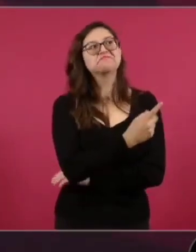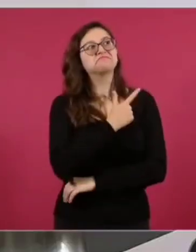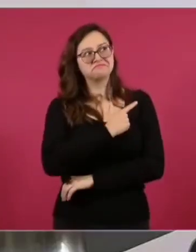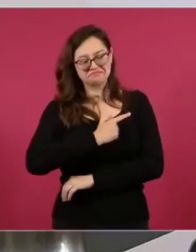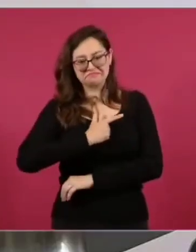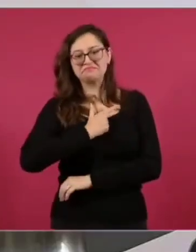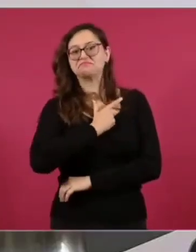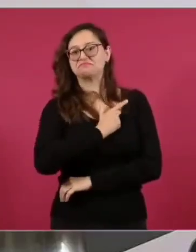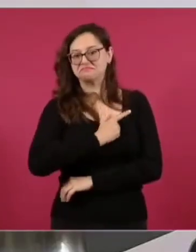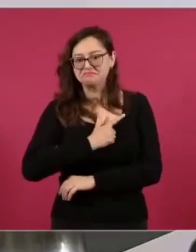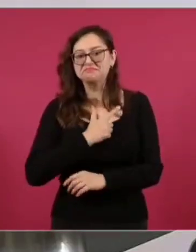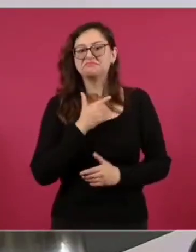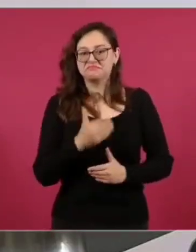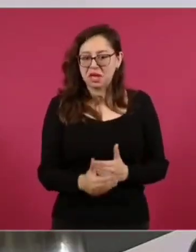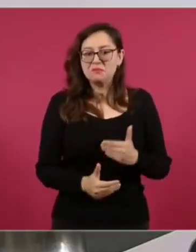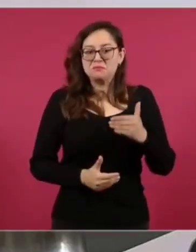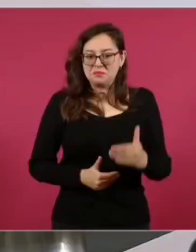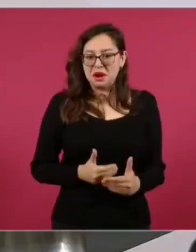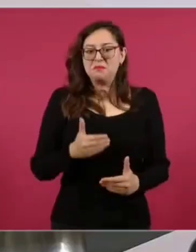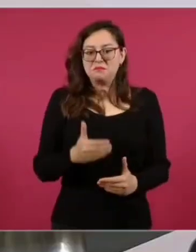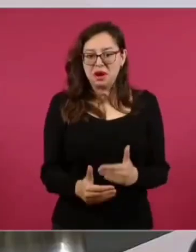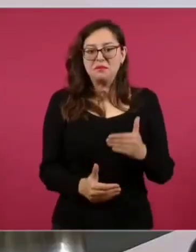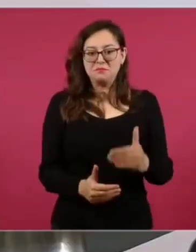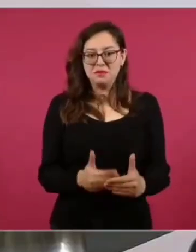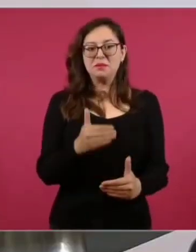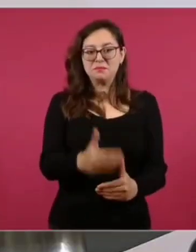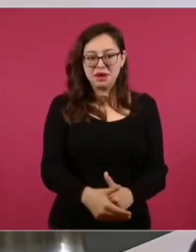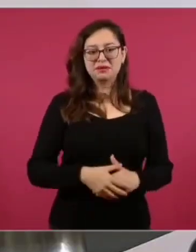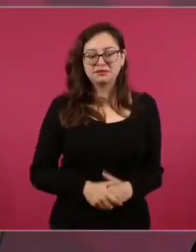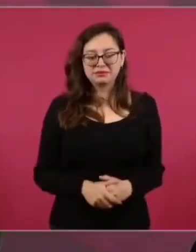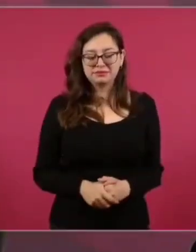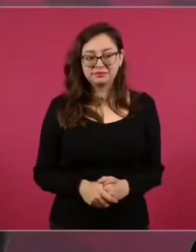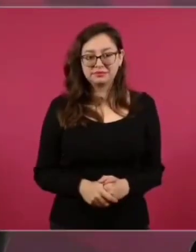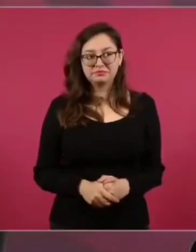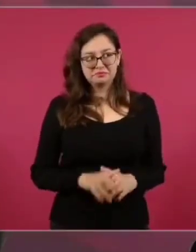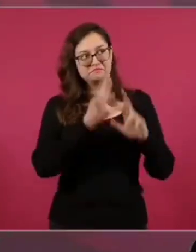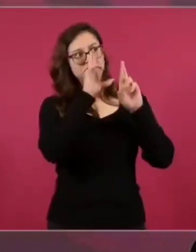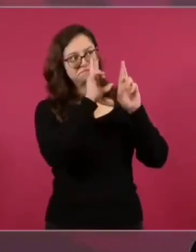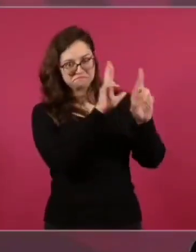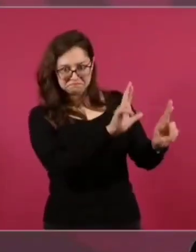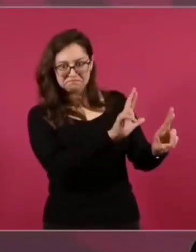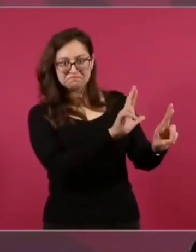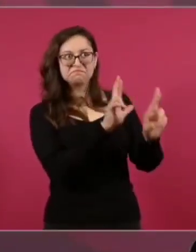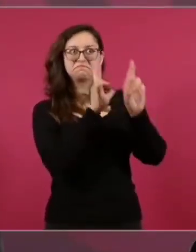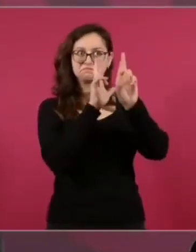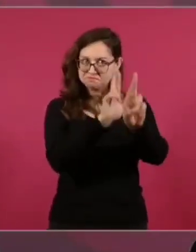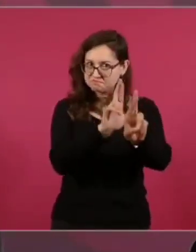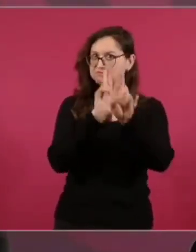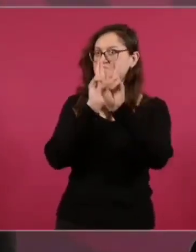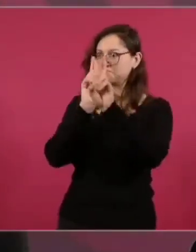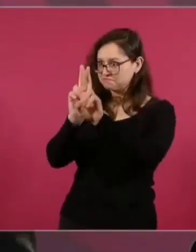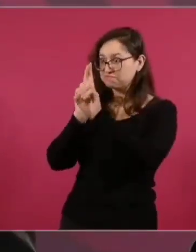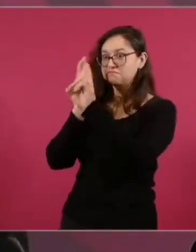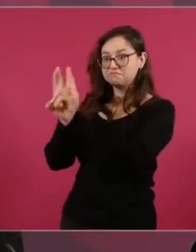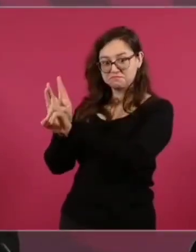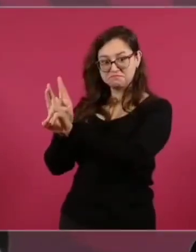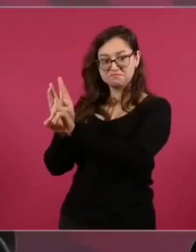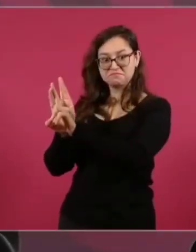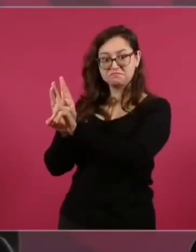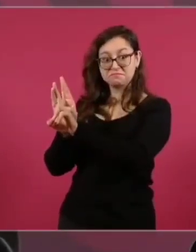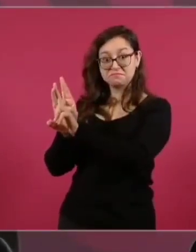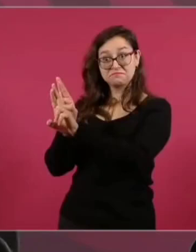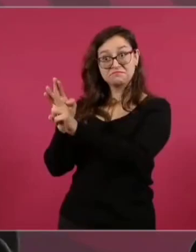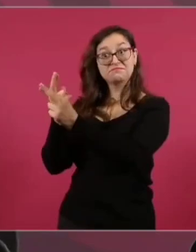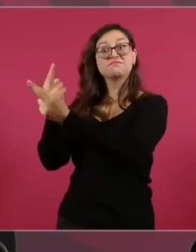avanzando, nosotros respetar a otros pueblos, a otros gobiernos hermanos